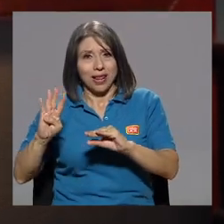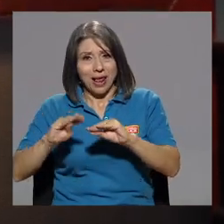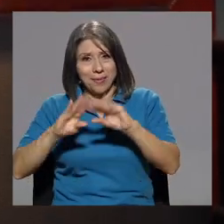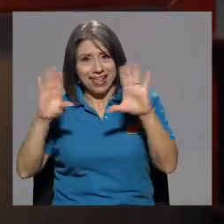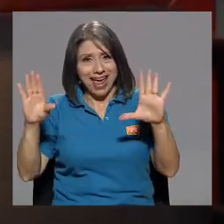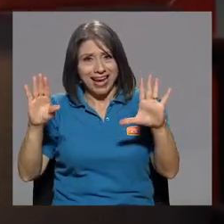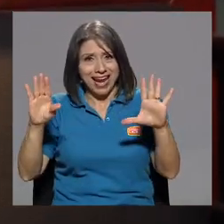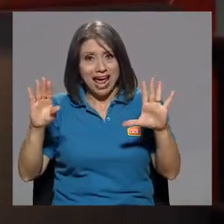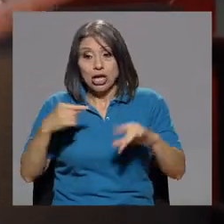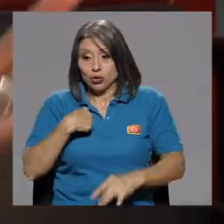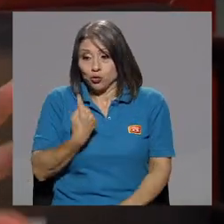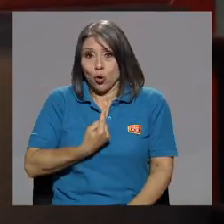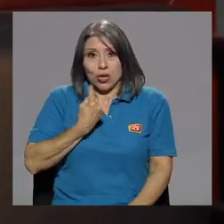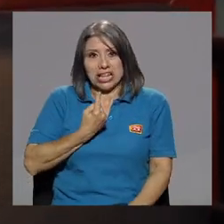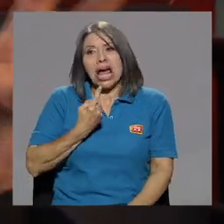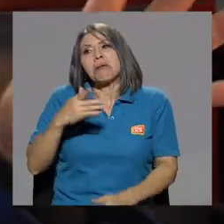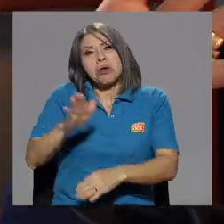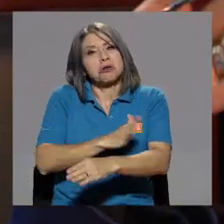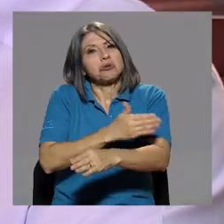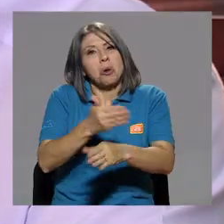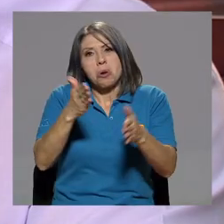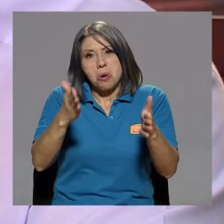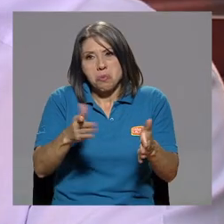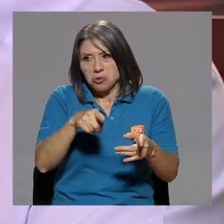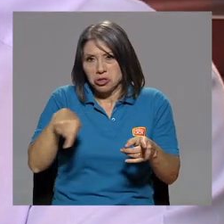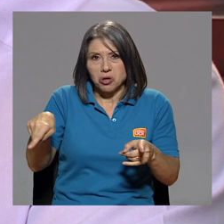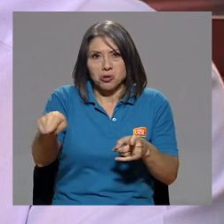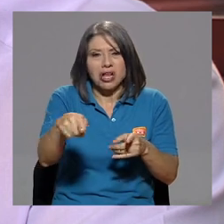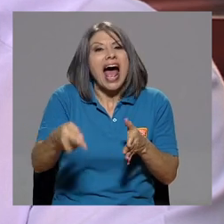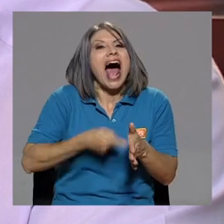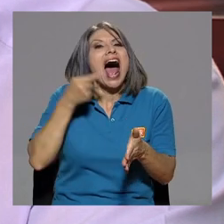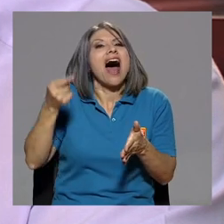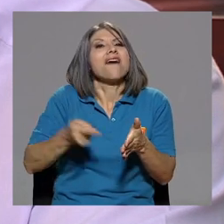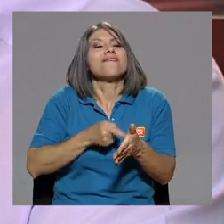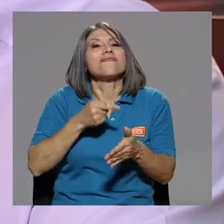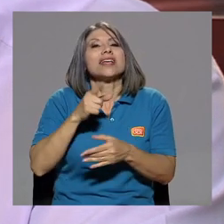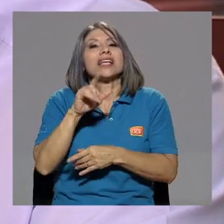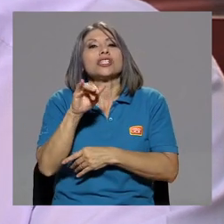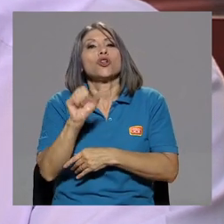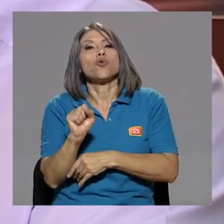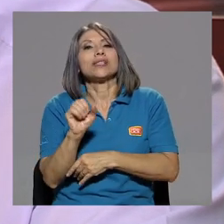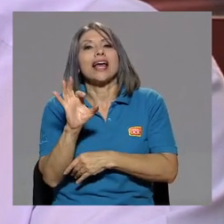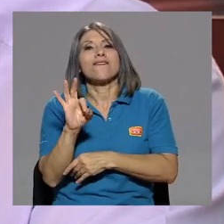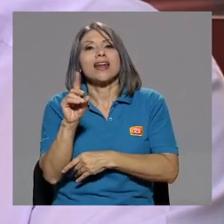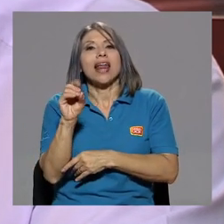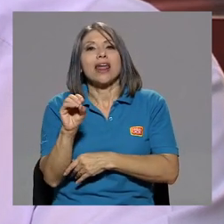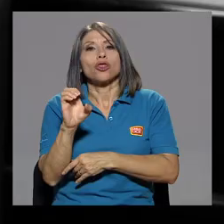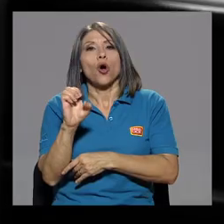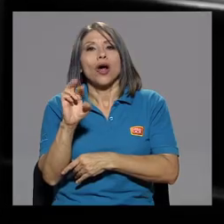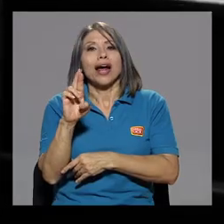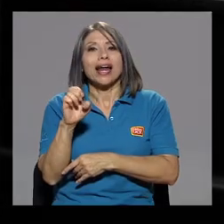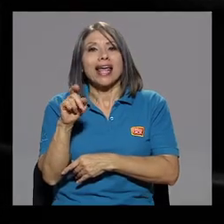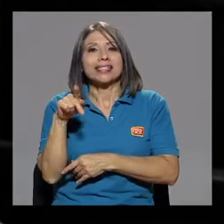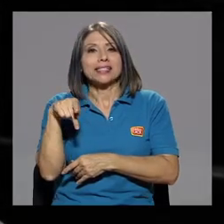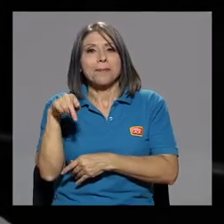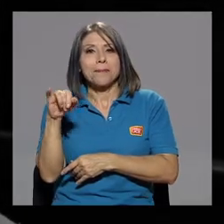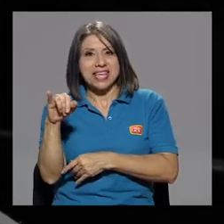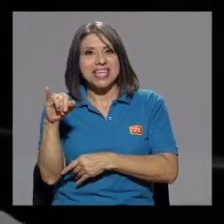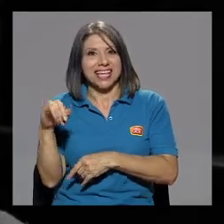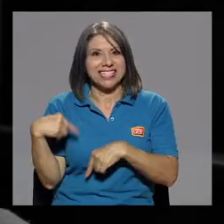solita. A veces que llegaba Luis Fernando Crespi, cantaba, y a veces llegaban músicos. y muy bonito. ¿En serio? Sí,